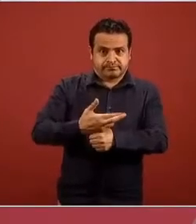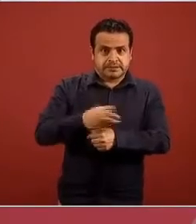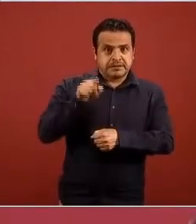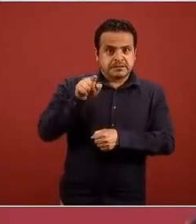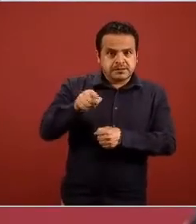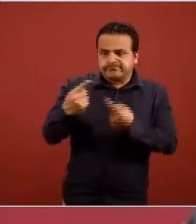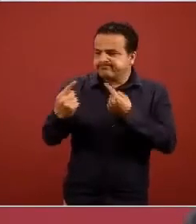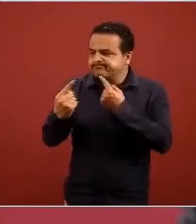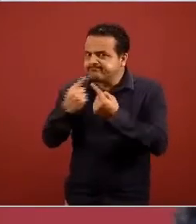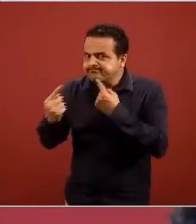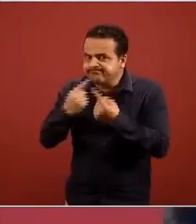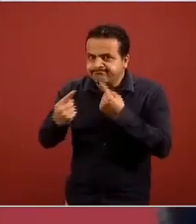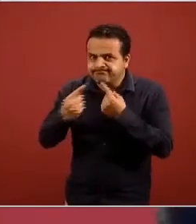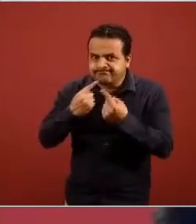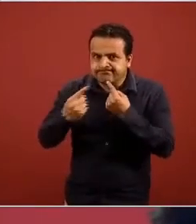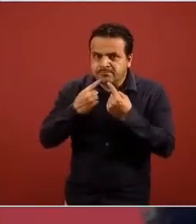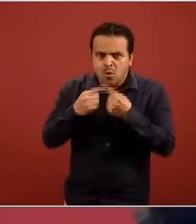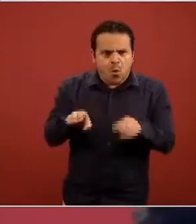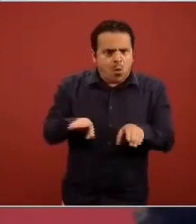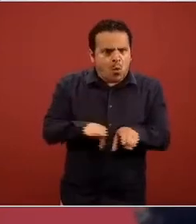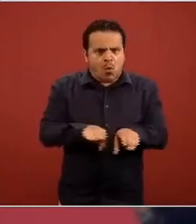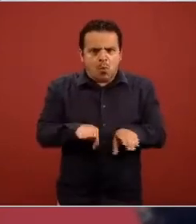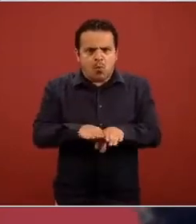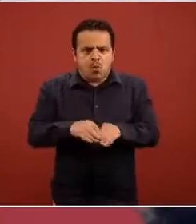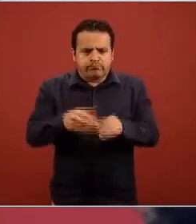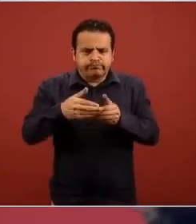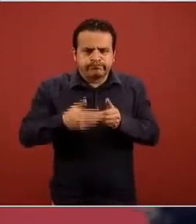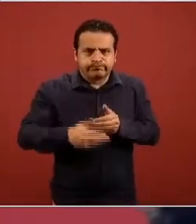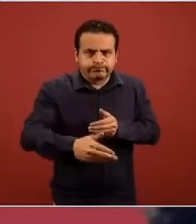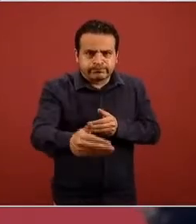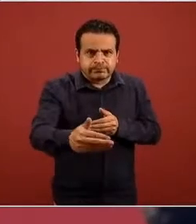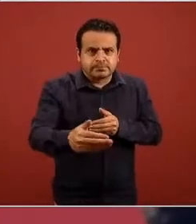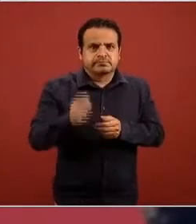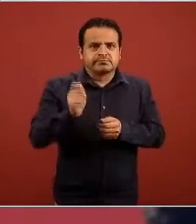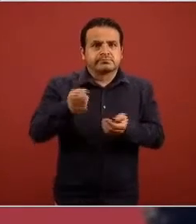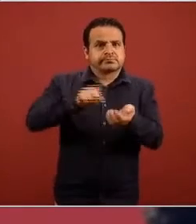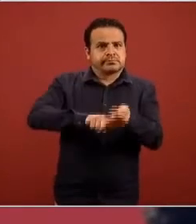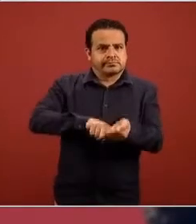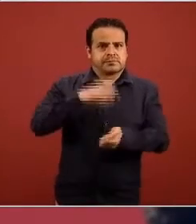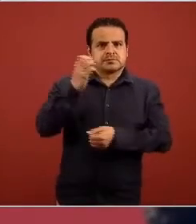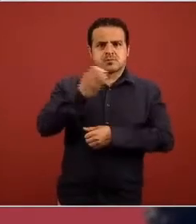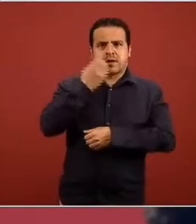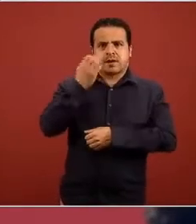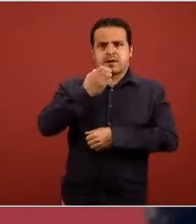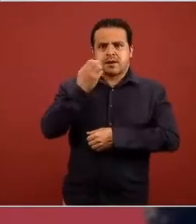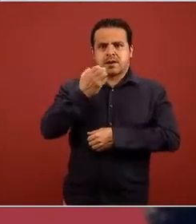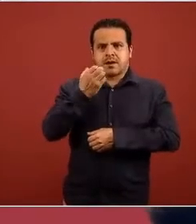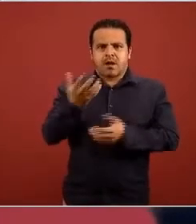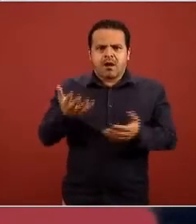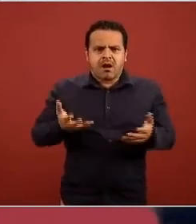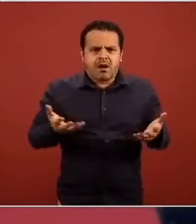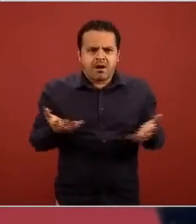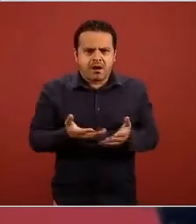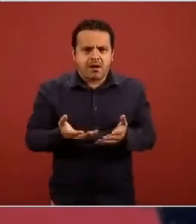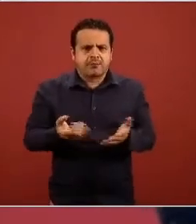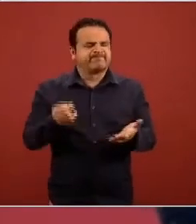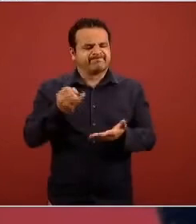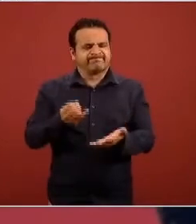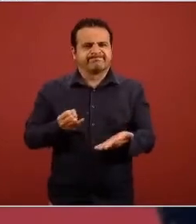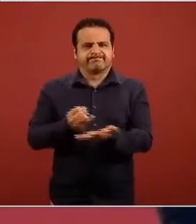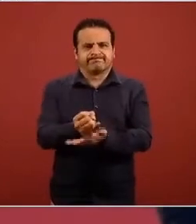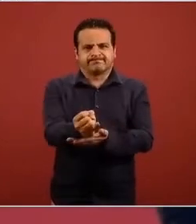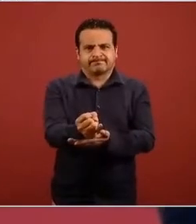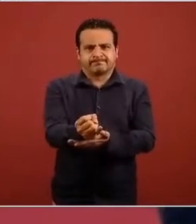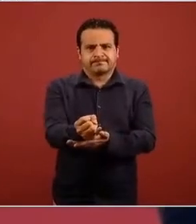que aplican específicamente para el sistema educativo nacional y ahí se decidió por parte de la autoridad